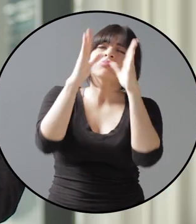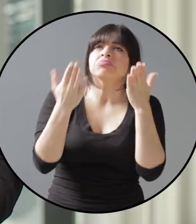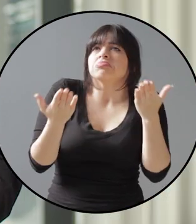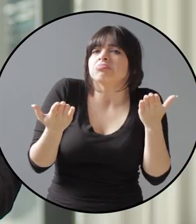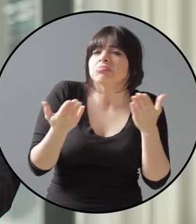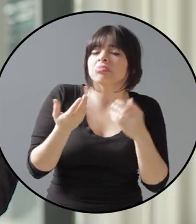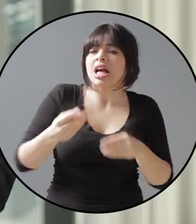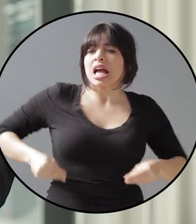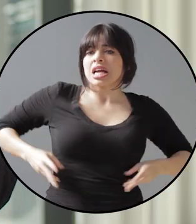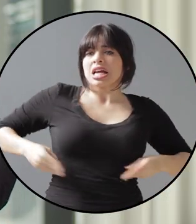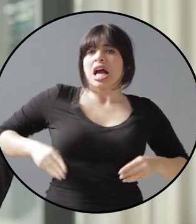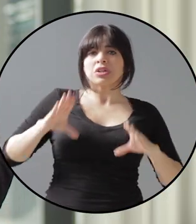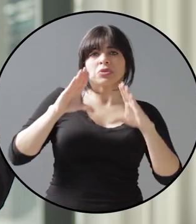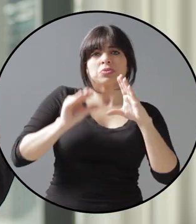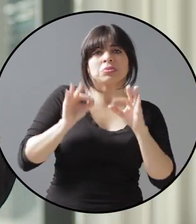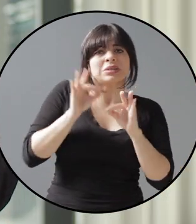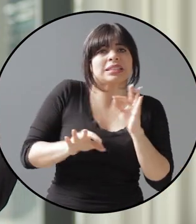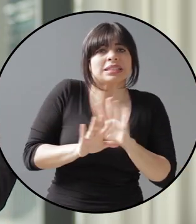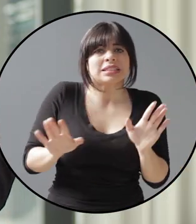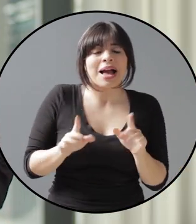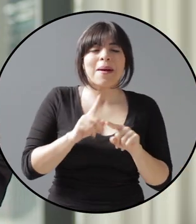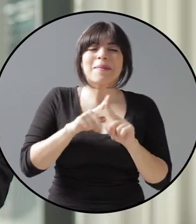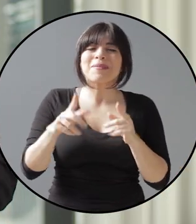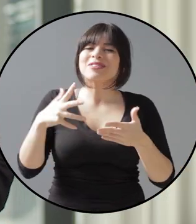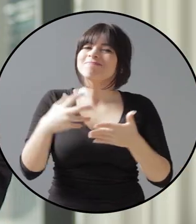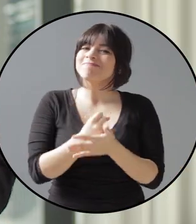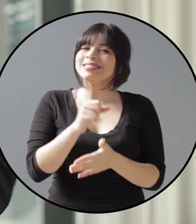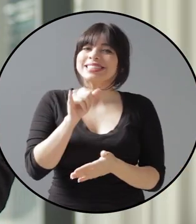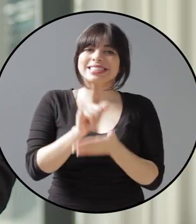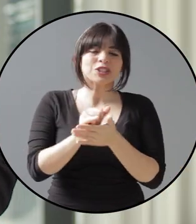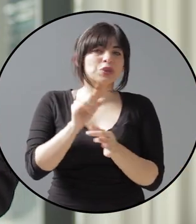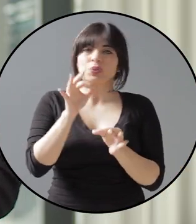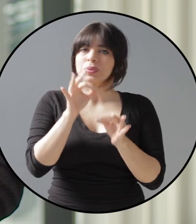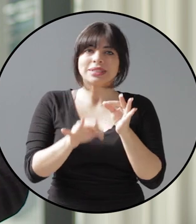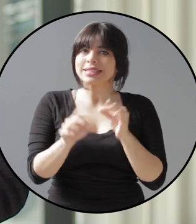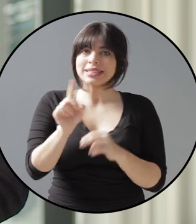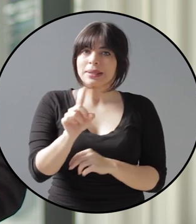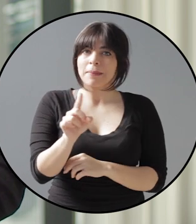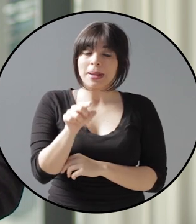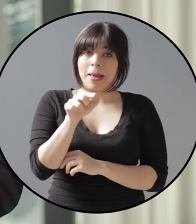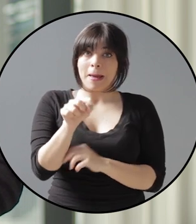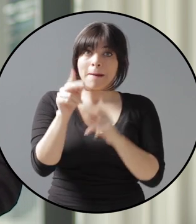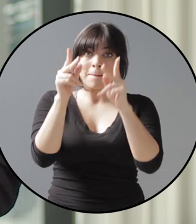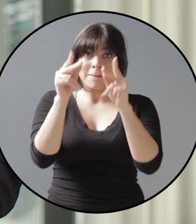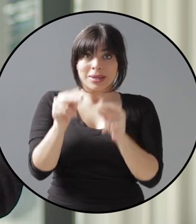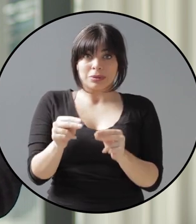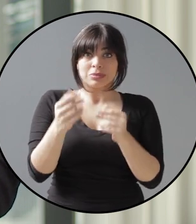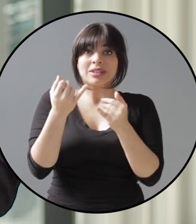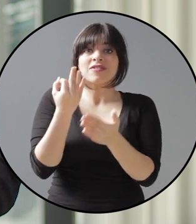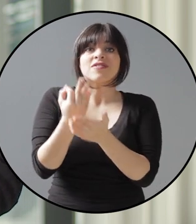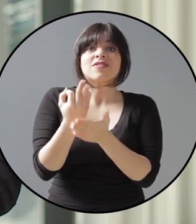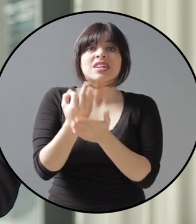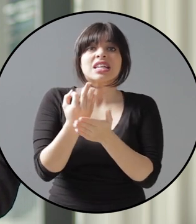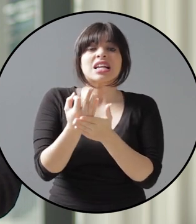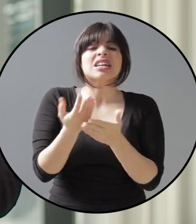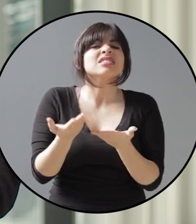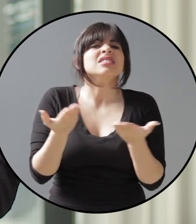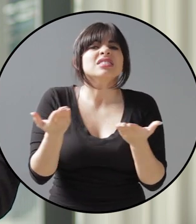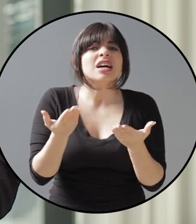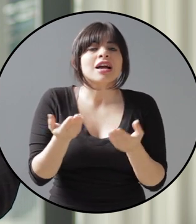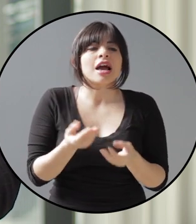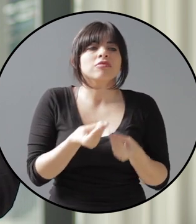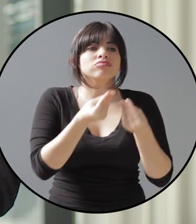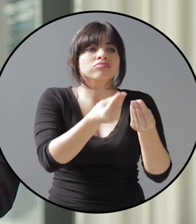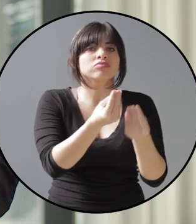Ustedes pueden pensar, simplemente reduzcan el gasto ya. Lamentablemente no es tan simple. Con este presupuesto estamos